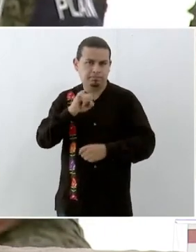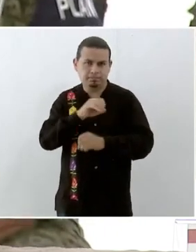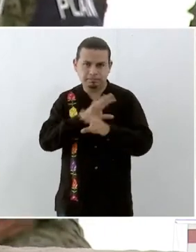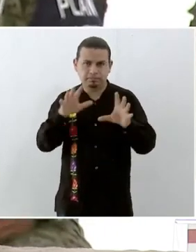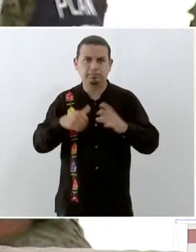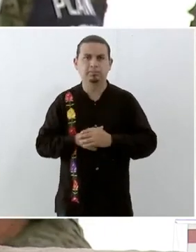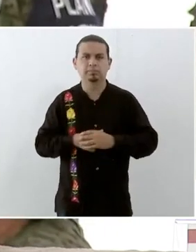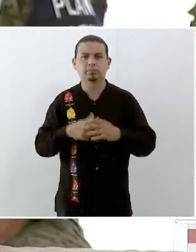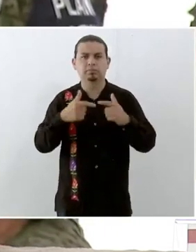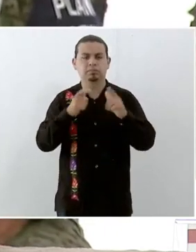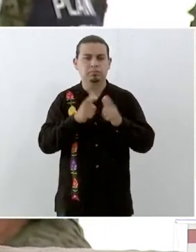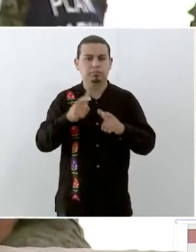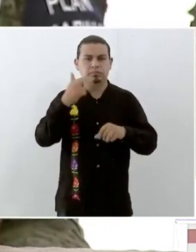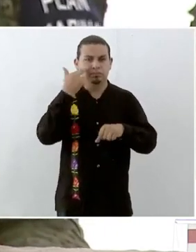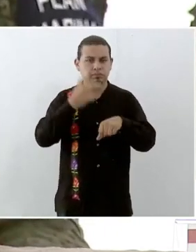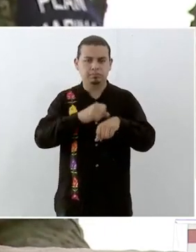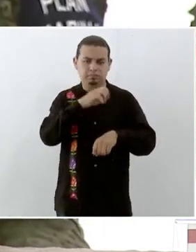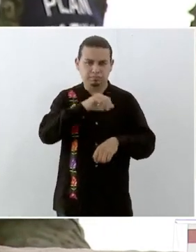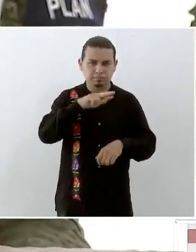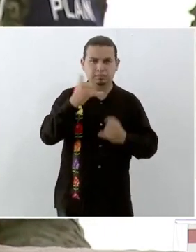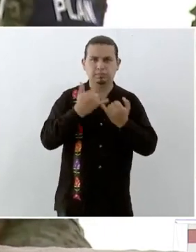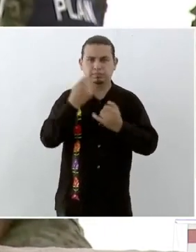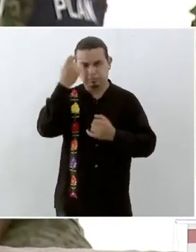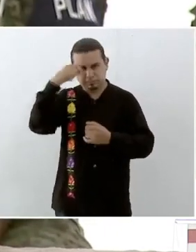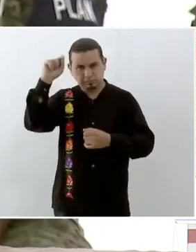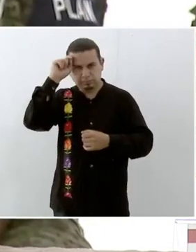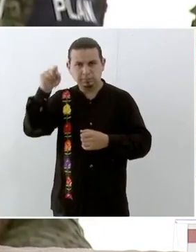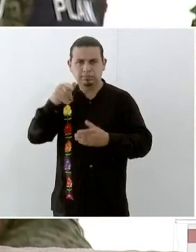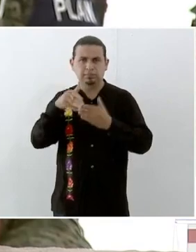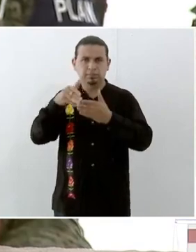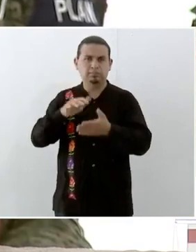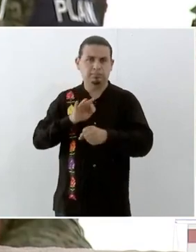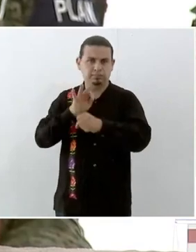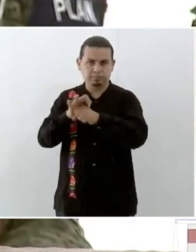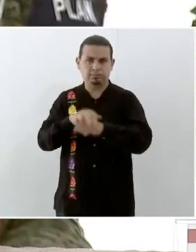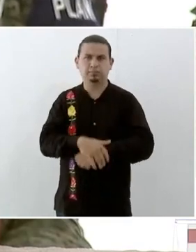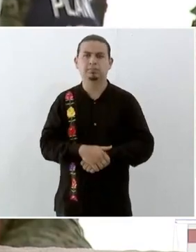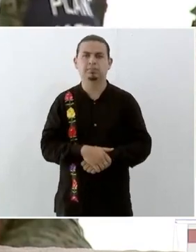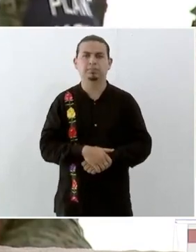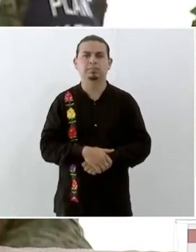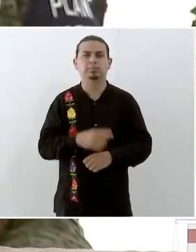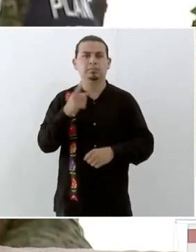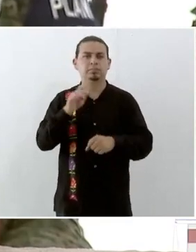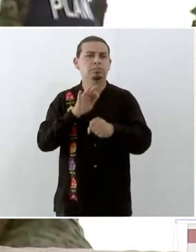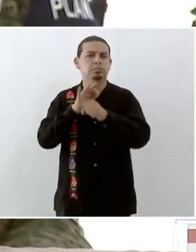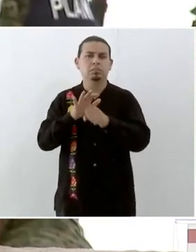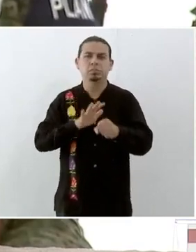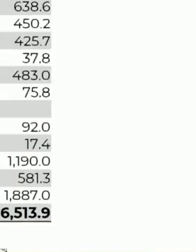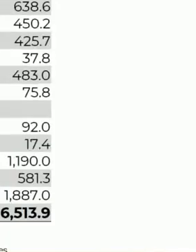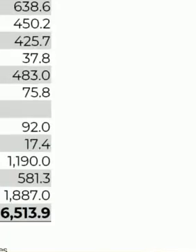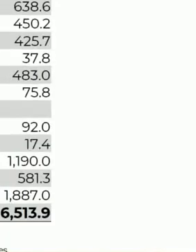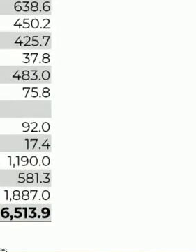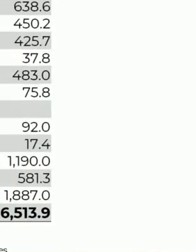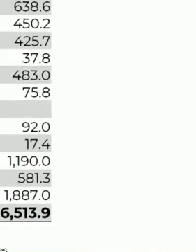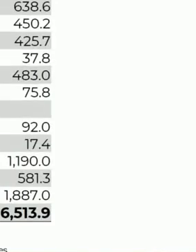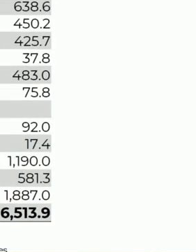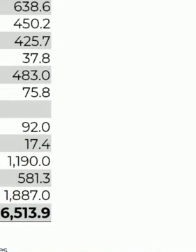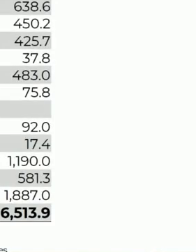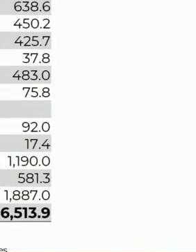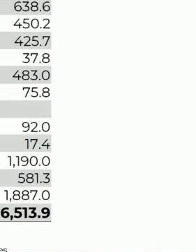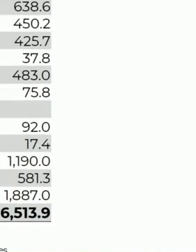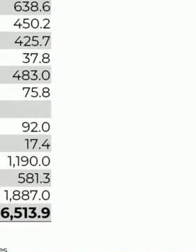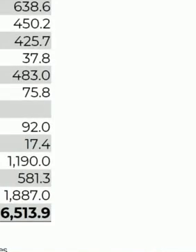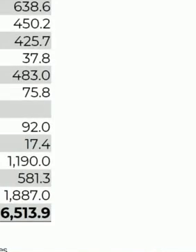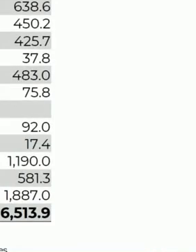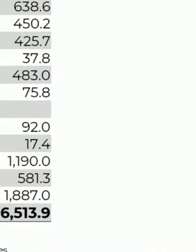repartidos tanto por la Secretaría Marina como la Secretaría de Defensa un apoyo directo a los productores aquí